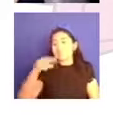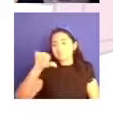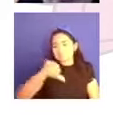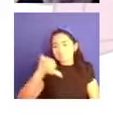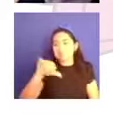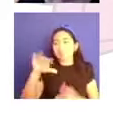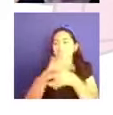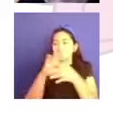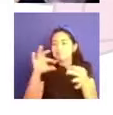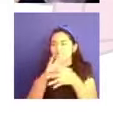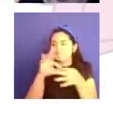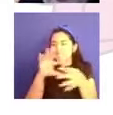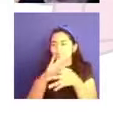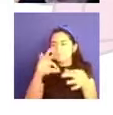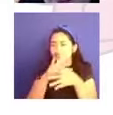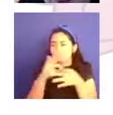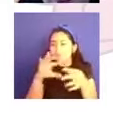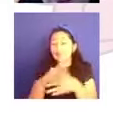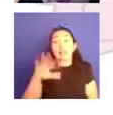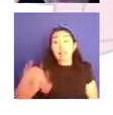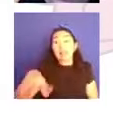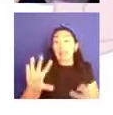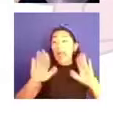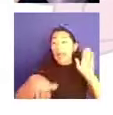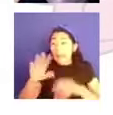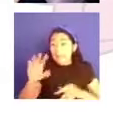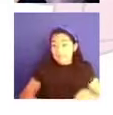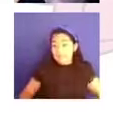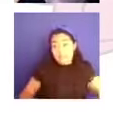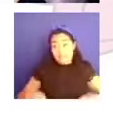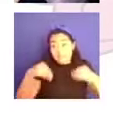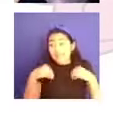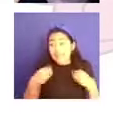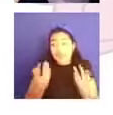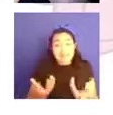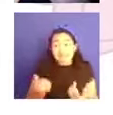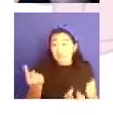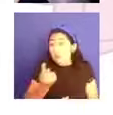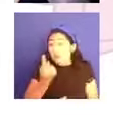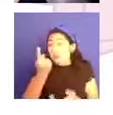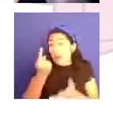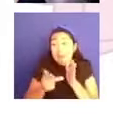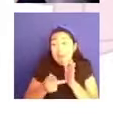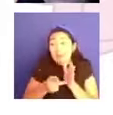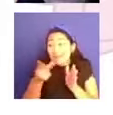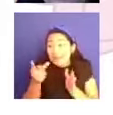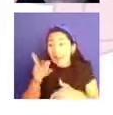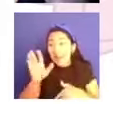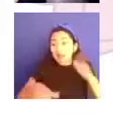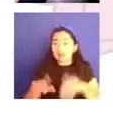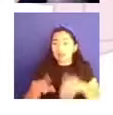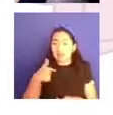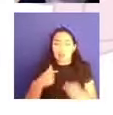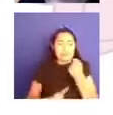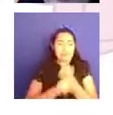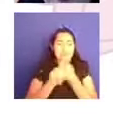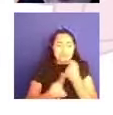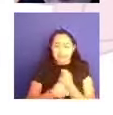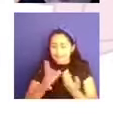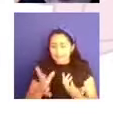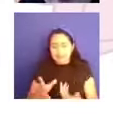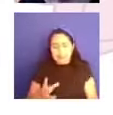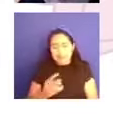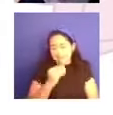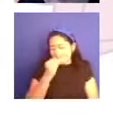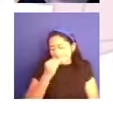a lograr comprender que la vida es una sola y este proceso de aceptación que es muy diferente a la situación de una tolerancia